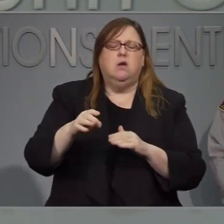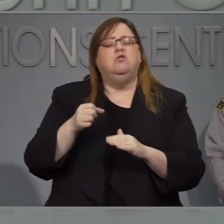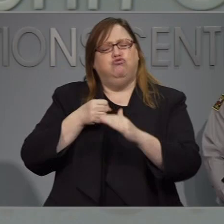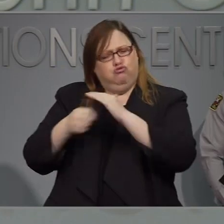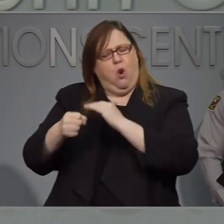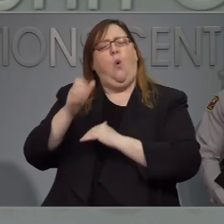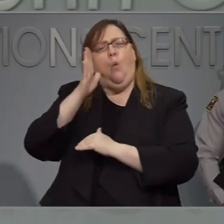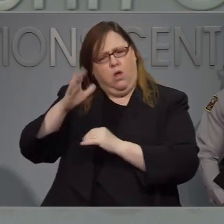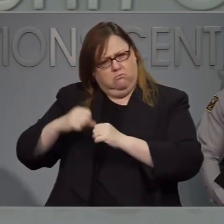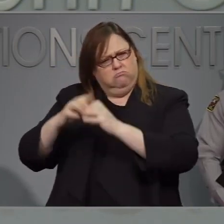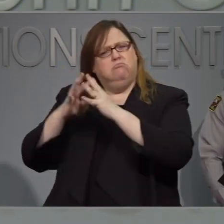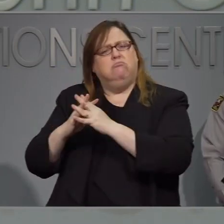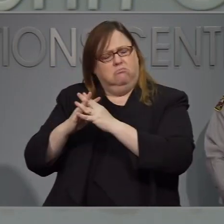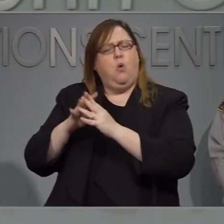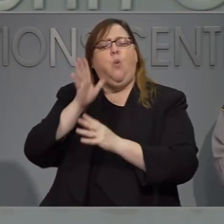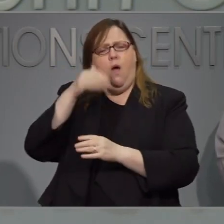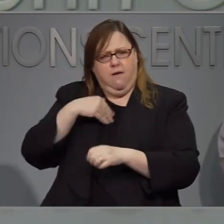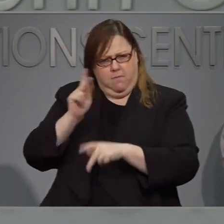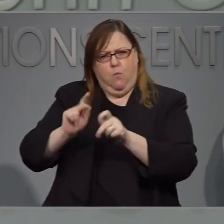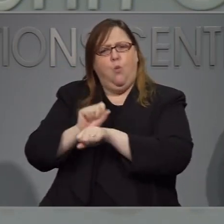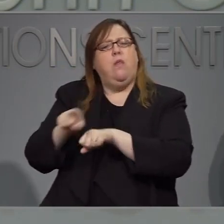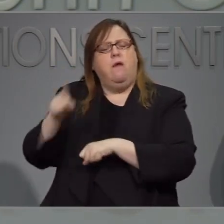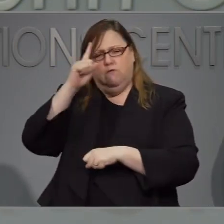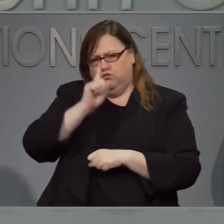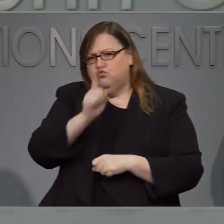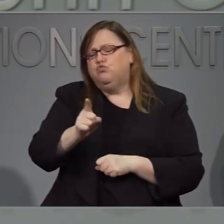también habrá personal en ellos. Gracias.